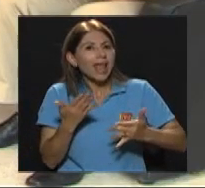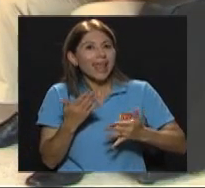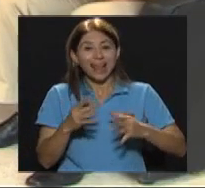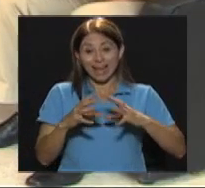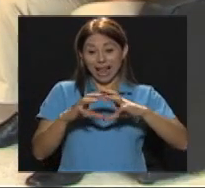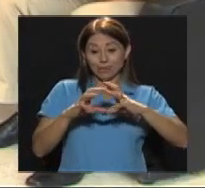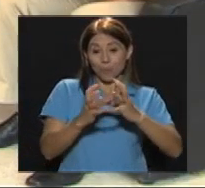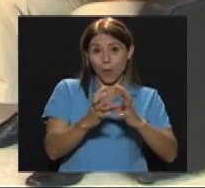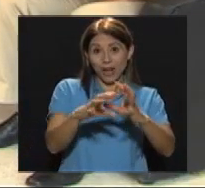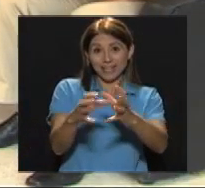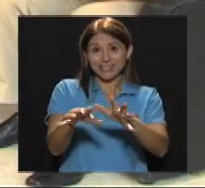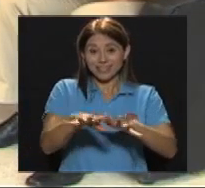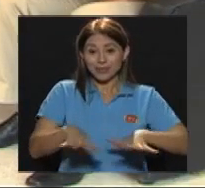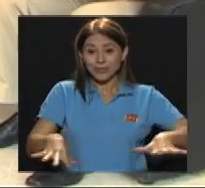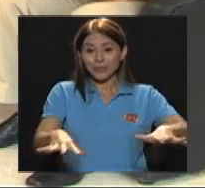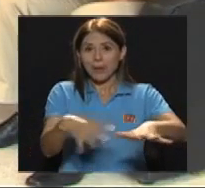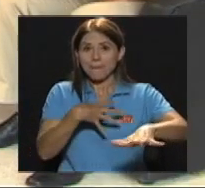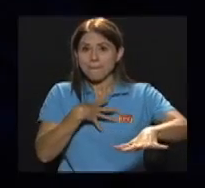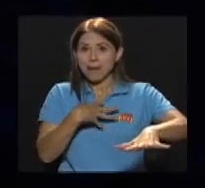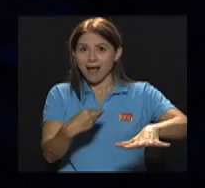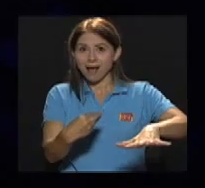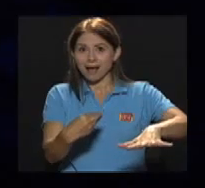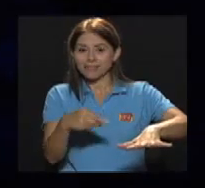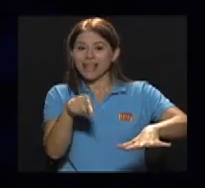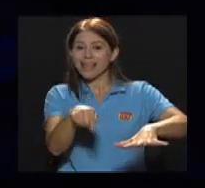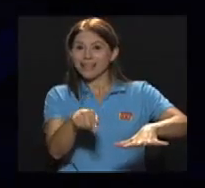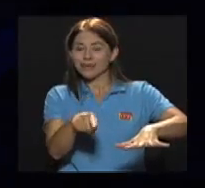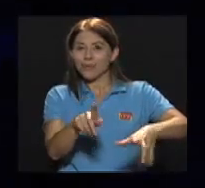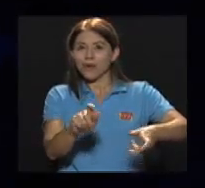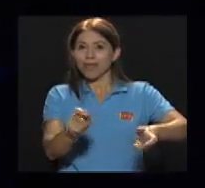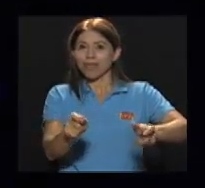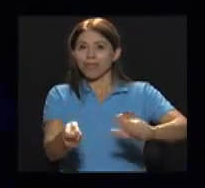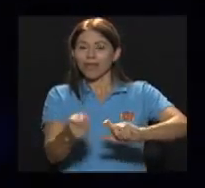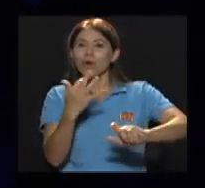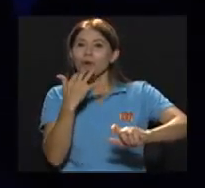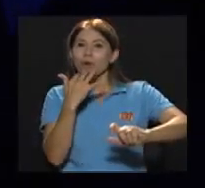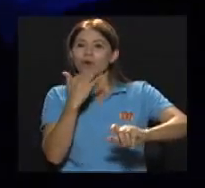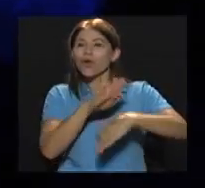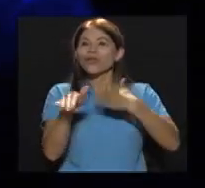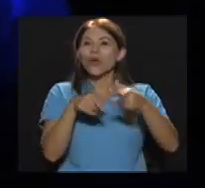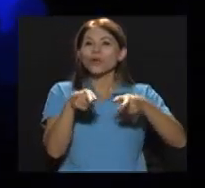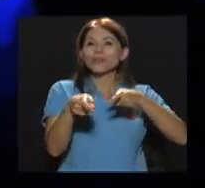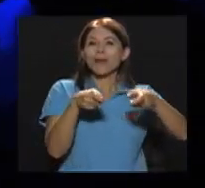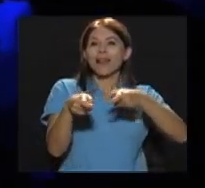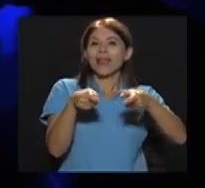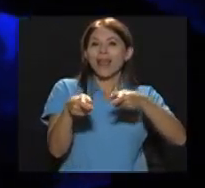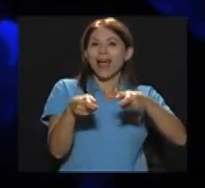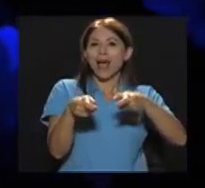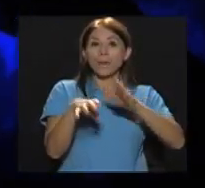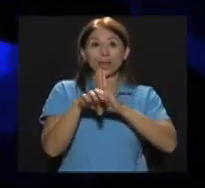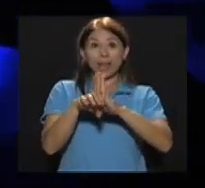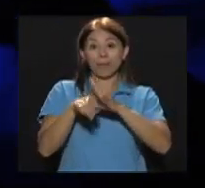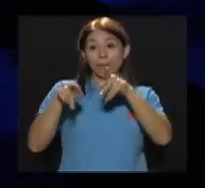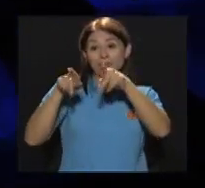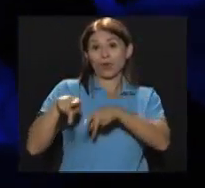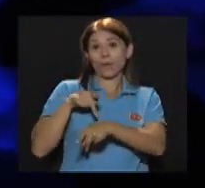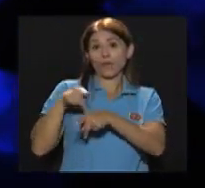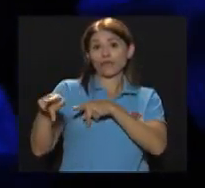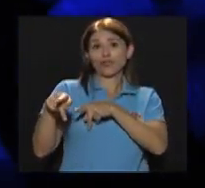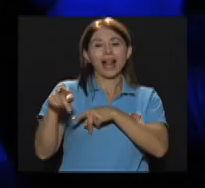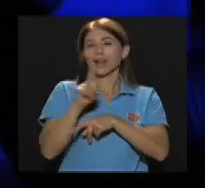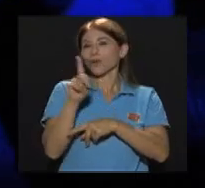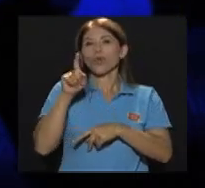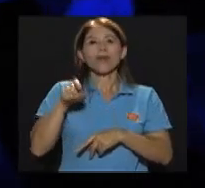ese Se maneja a nivel Como con control Entonces Por ejemplo El profesional Que está a cargo De la sala No tiene que ir a apagar Ni